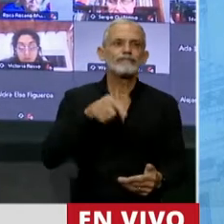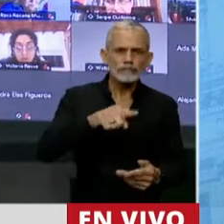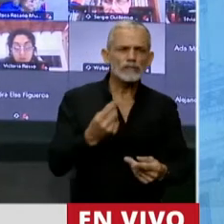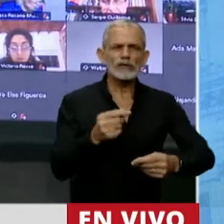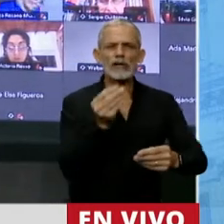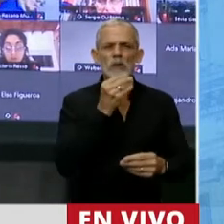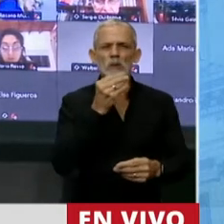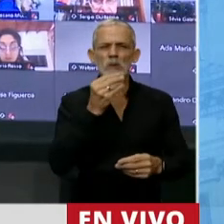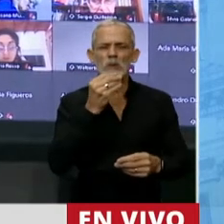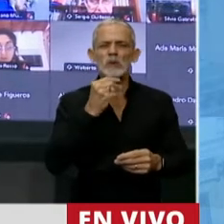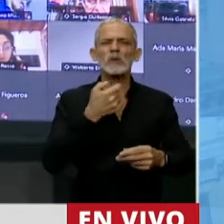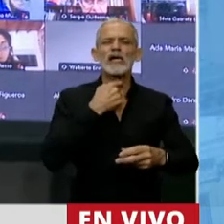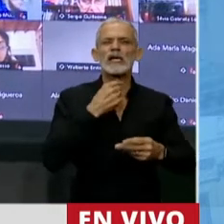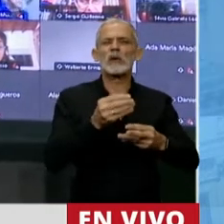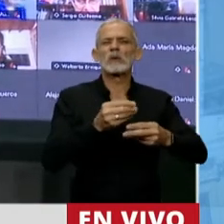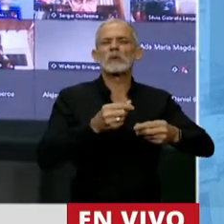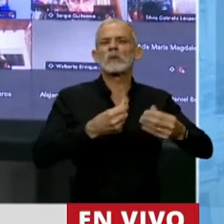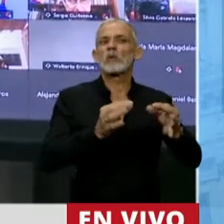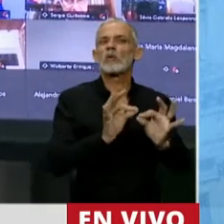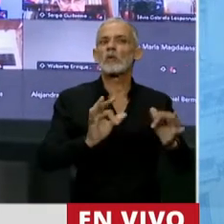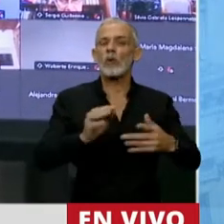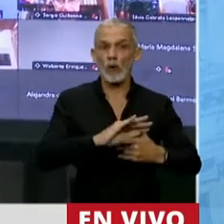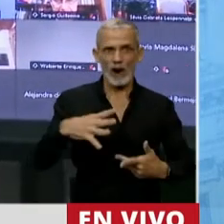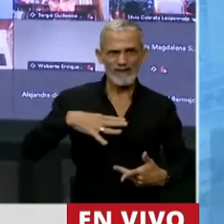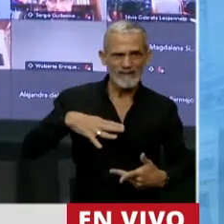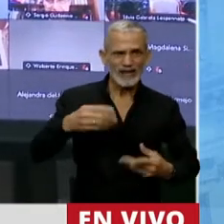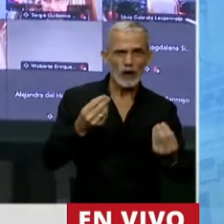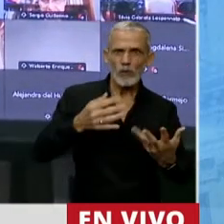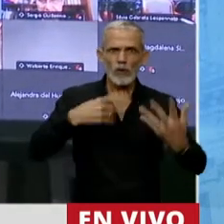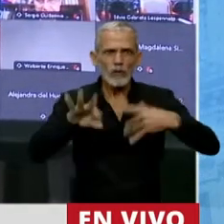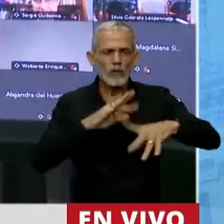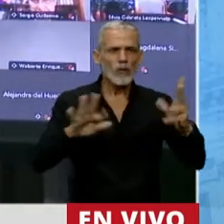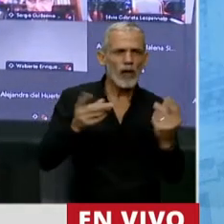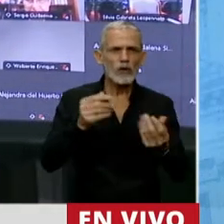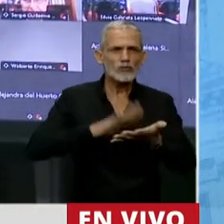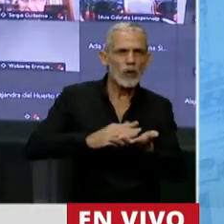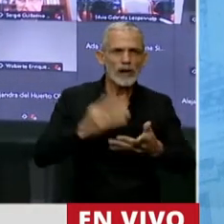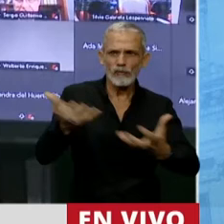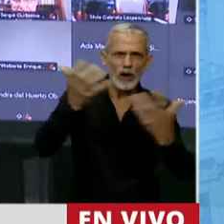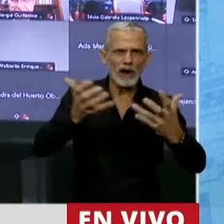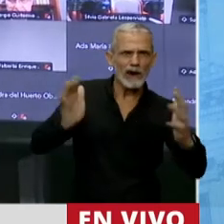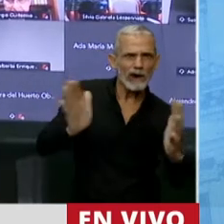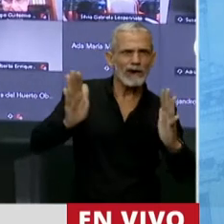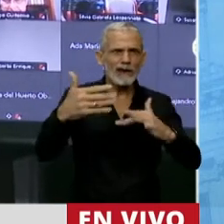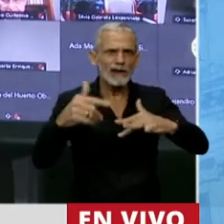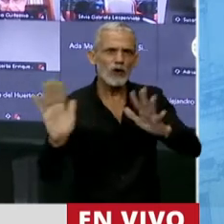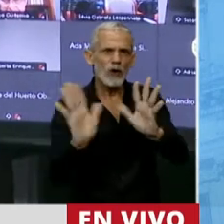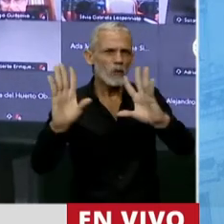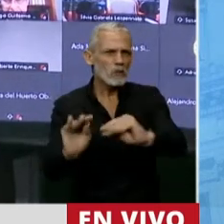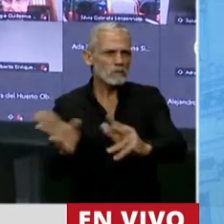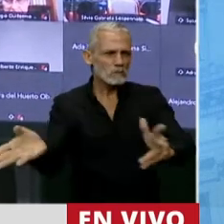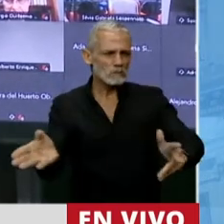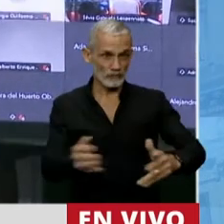lo que se quiere disimular, es la absoluta falta de gestión del Sistema Federal de Manejo del Fuego. Se lo ha dicho en el informe de mayoría.